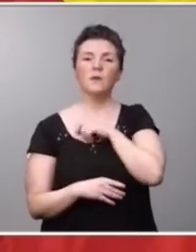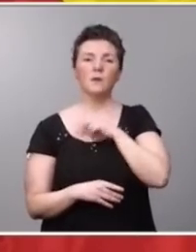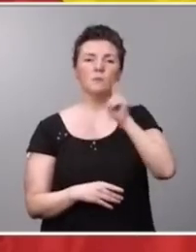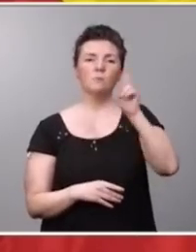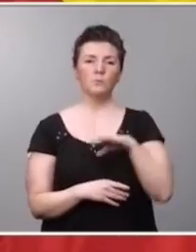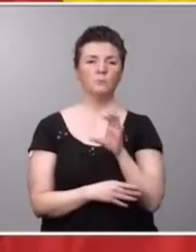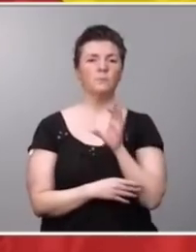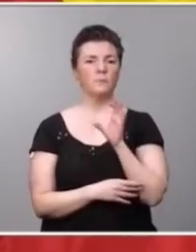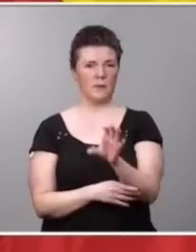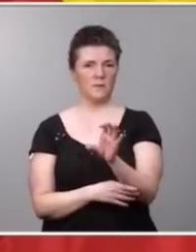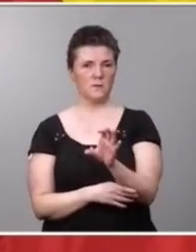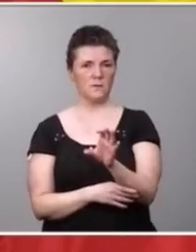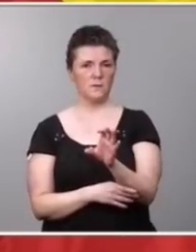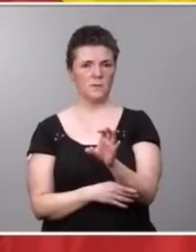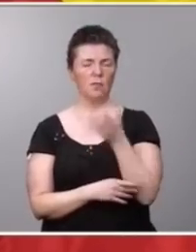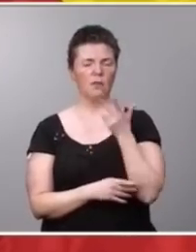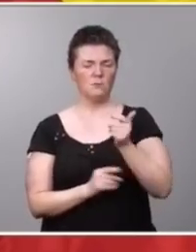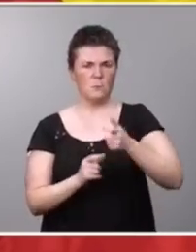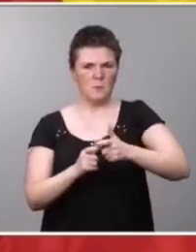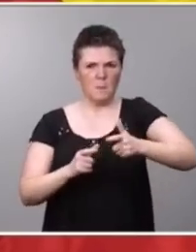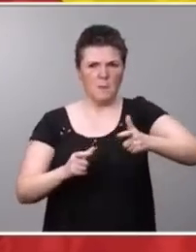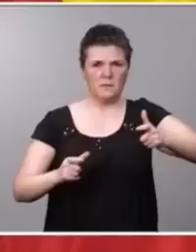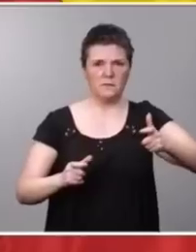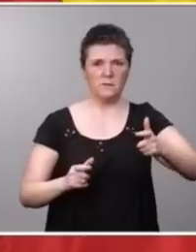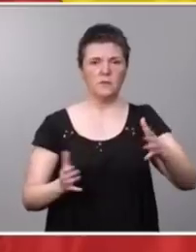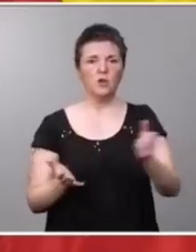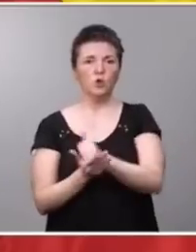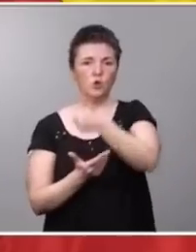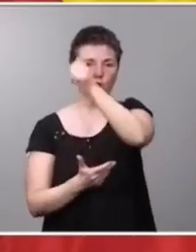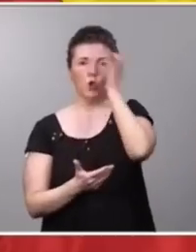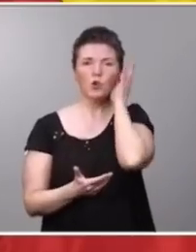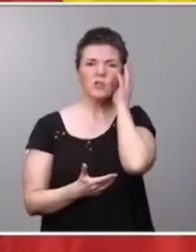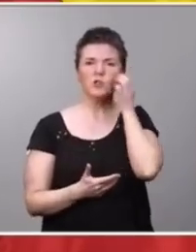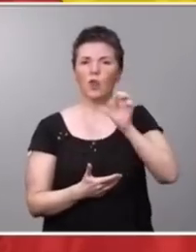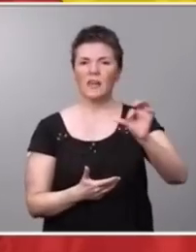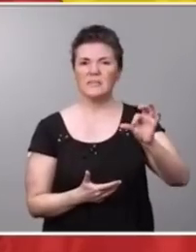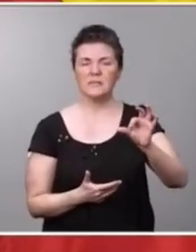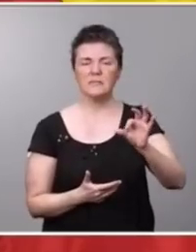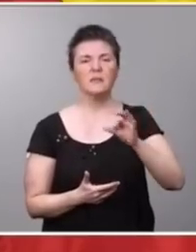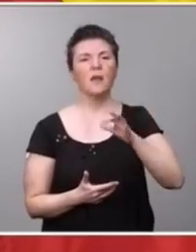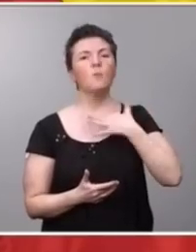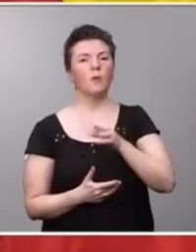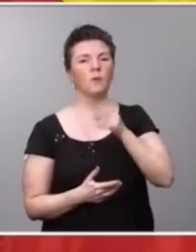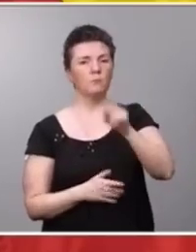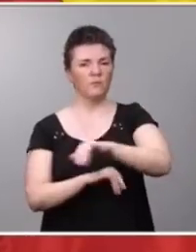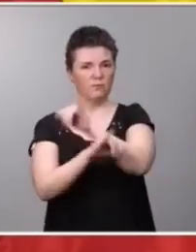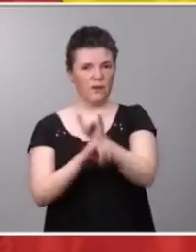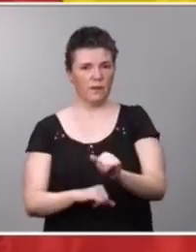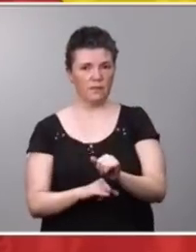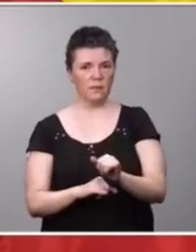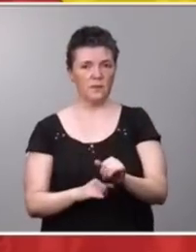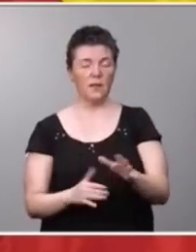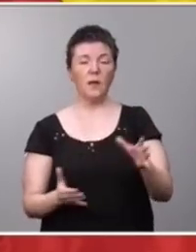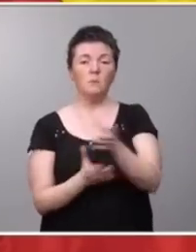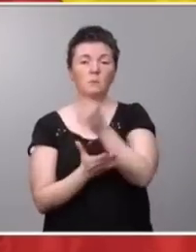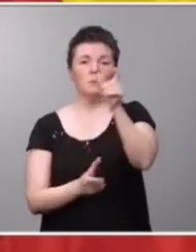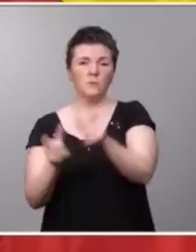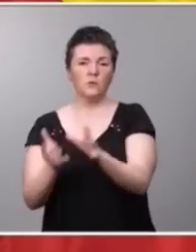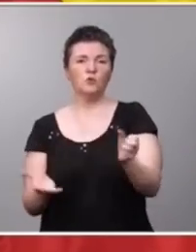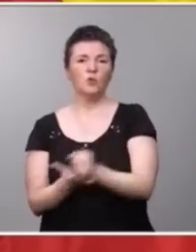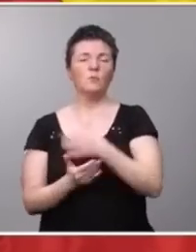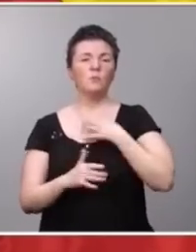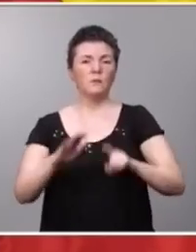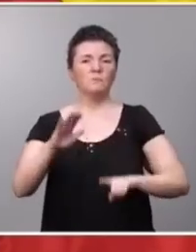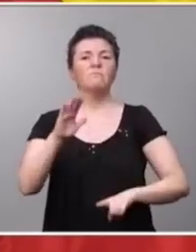cada vez con más derechos y en el que todos, todas y todes podamos ser felices, en el que todas las personas puedan desarrollar